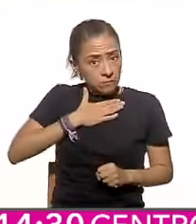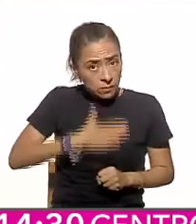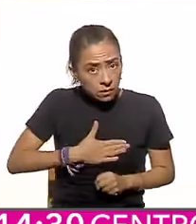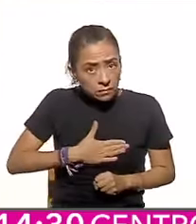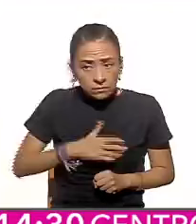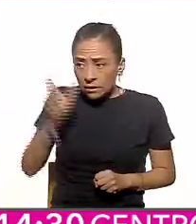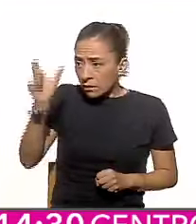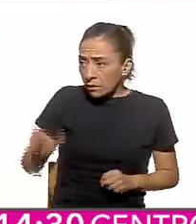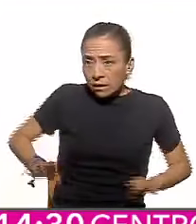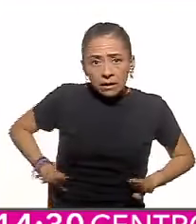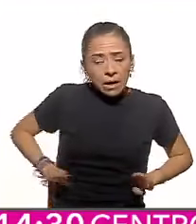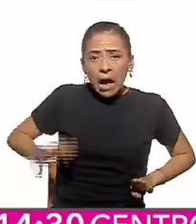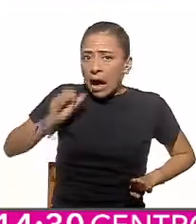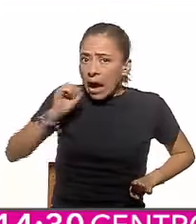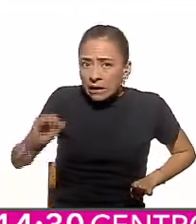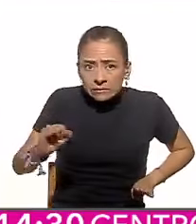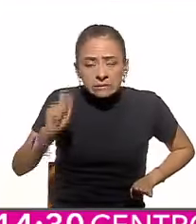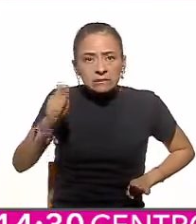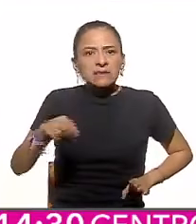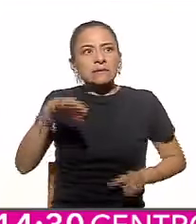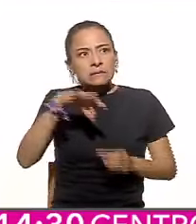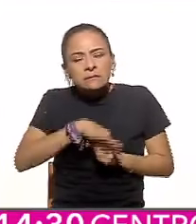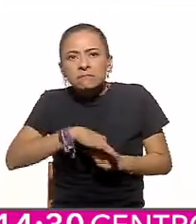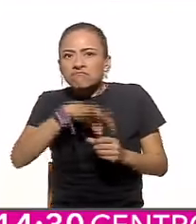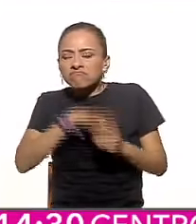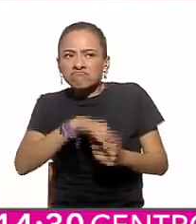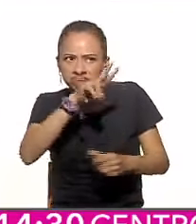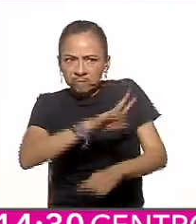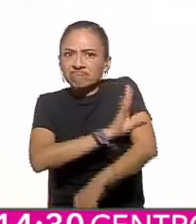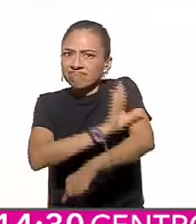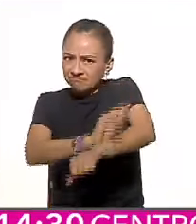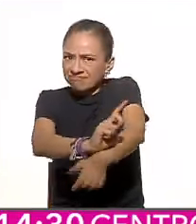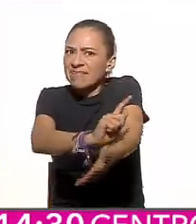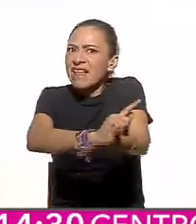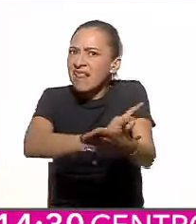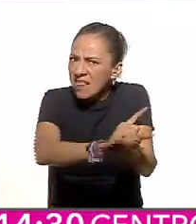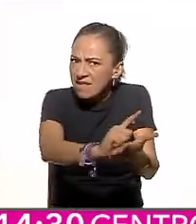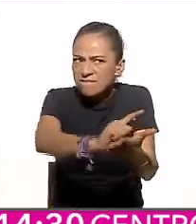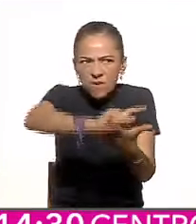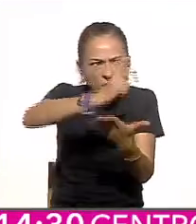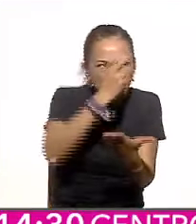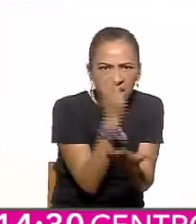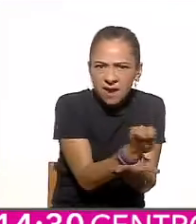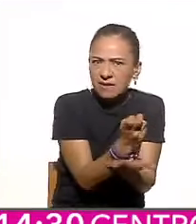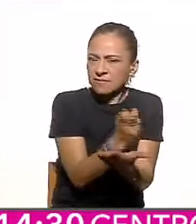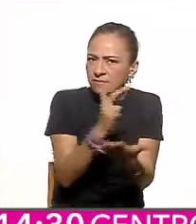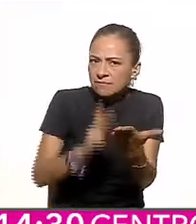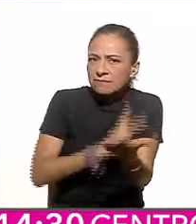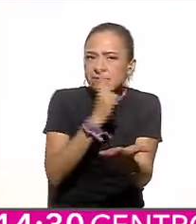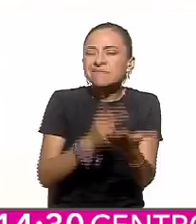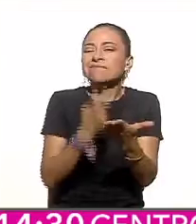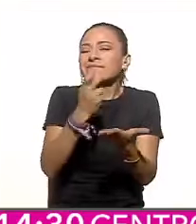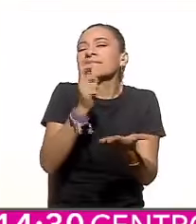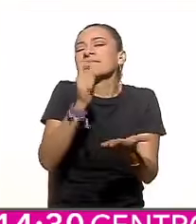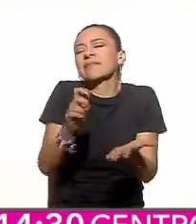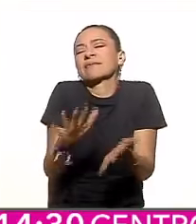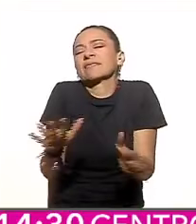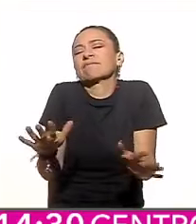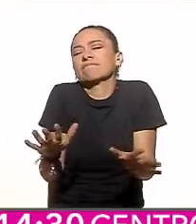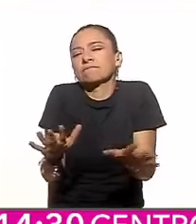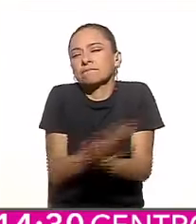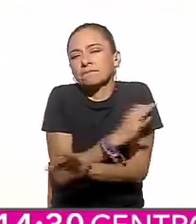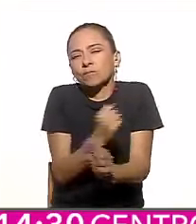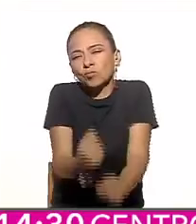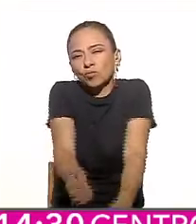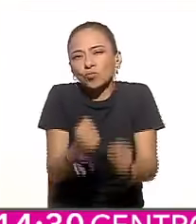otra vez la vida en las urnas. Es esta una revolución en la que, como el pueblo manda,